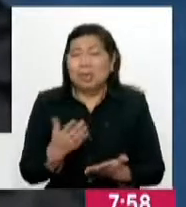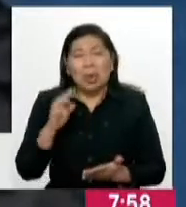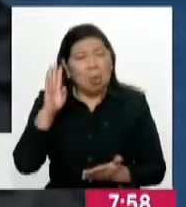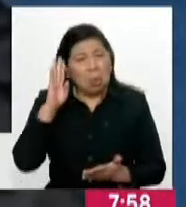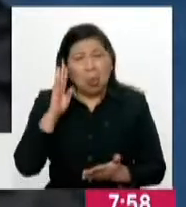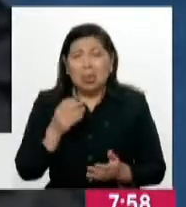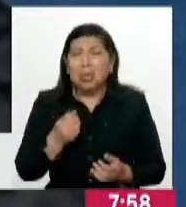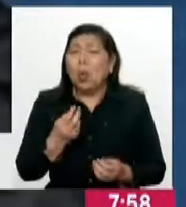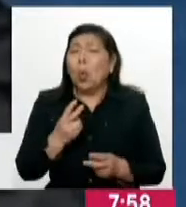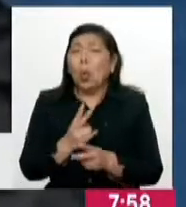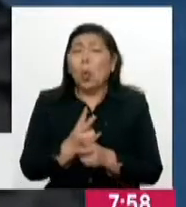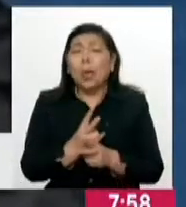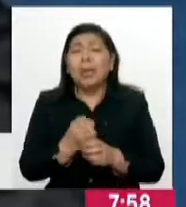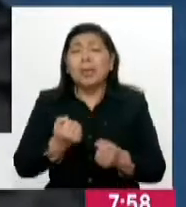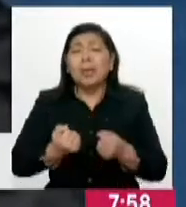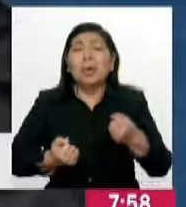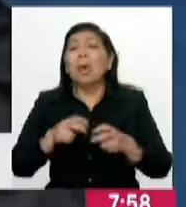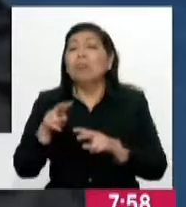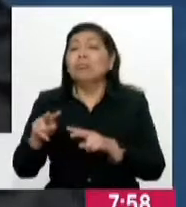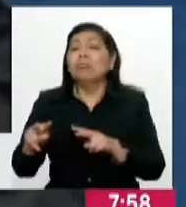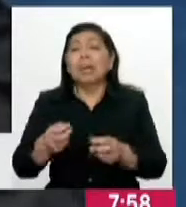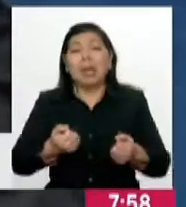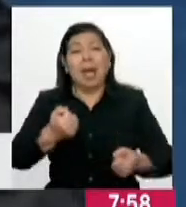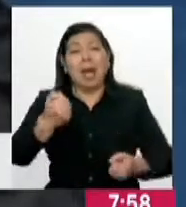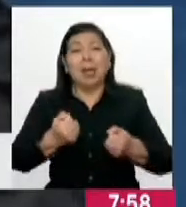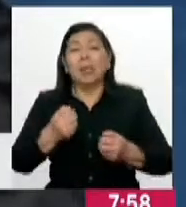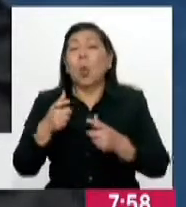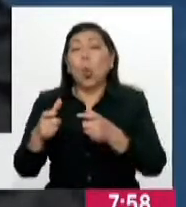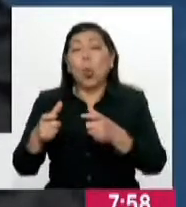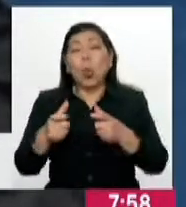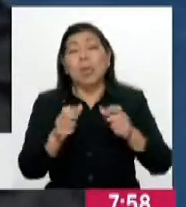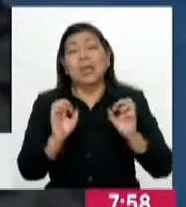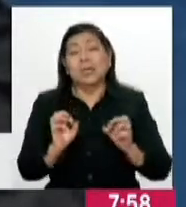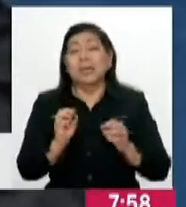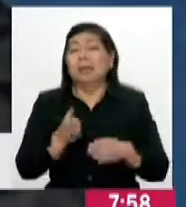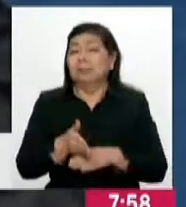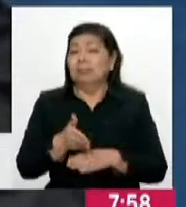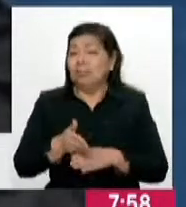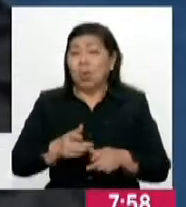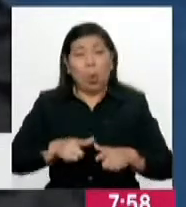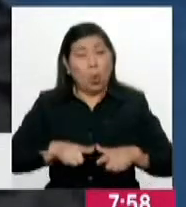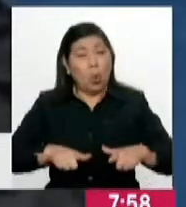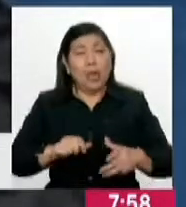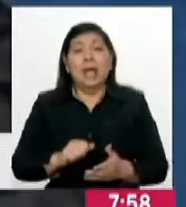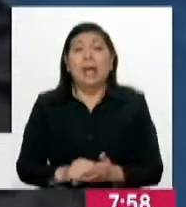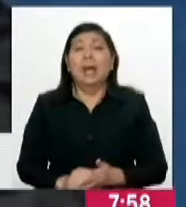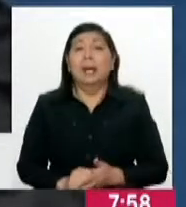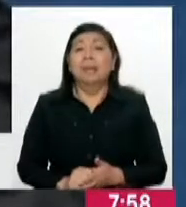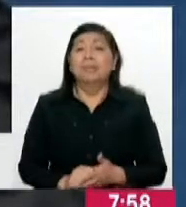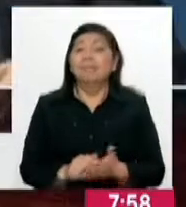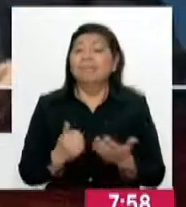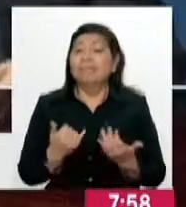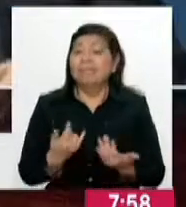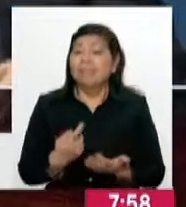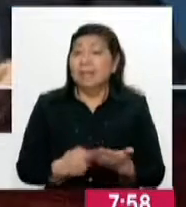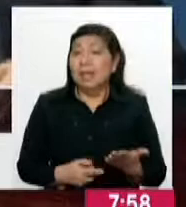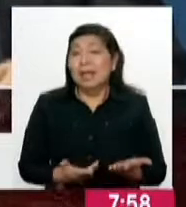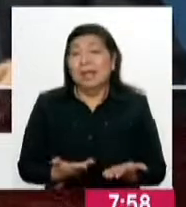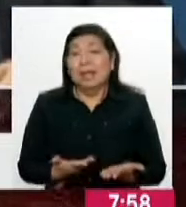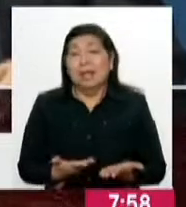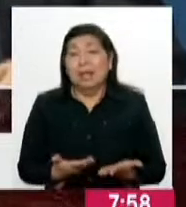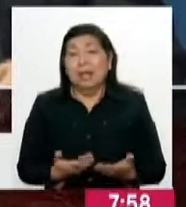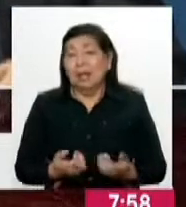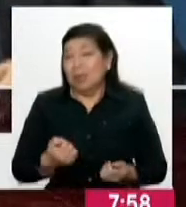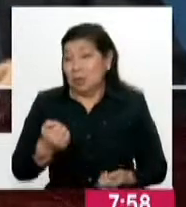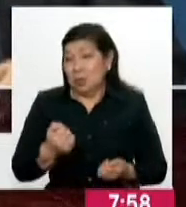policía de carreteras, que casi con continuidad siempre solía intervenir en esta zona. De modo que parece